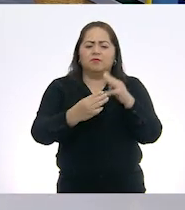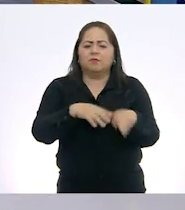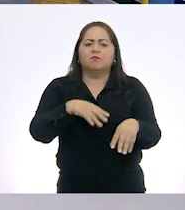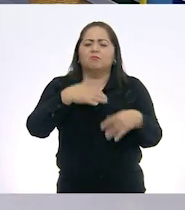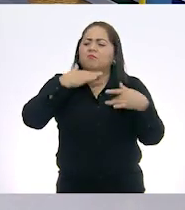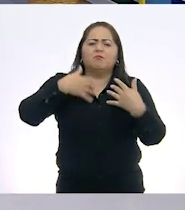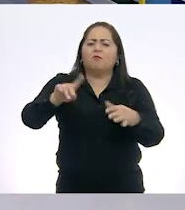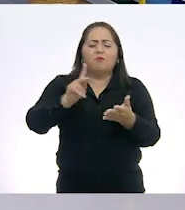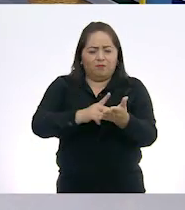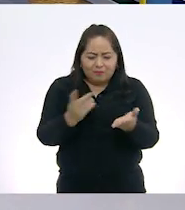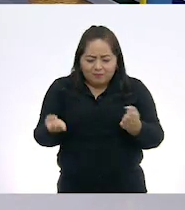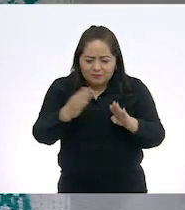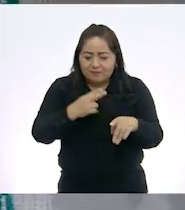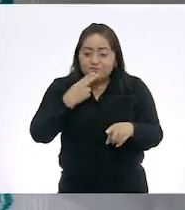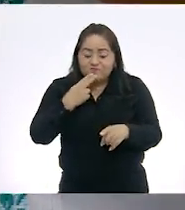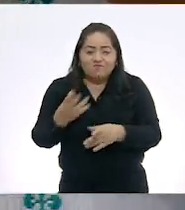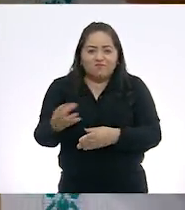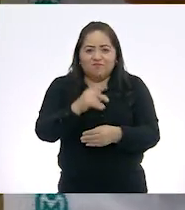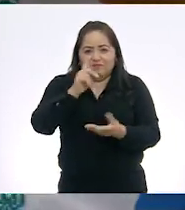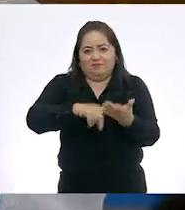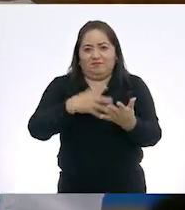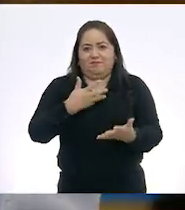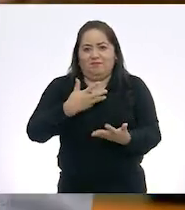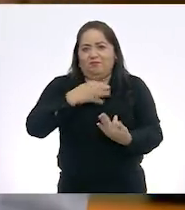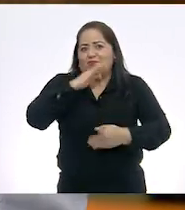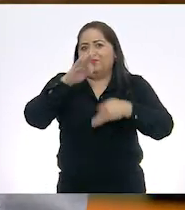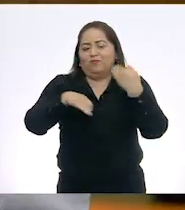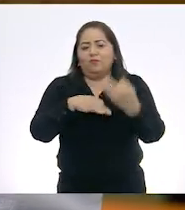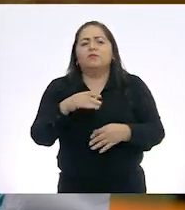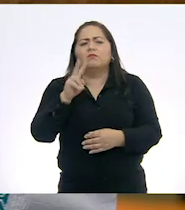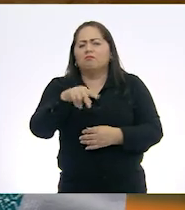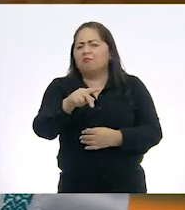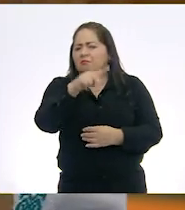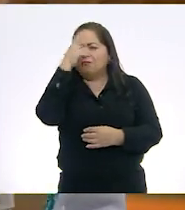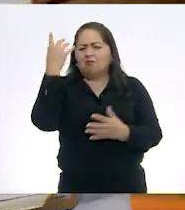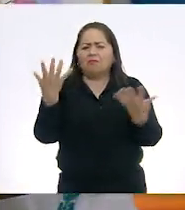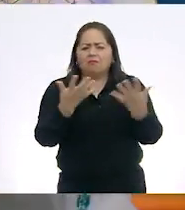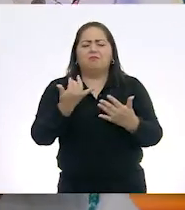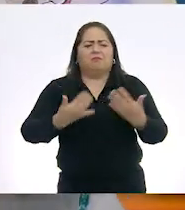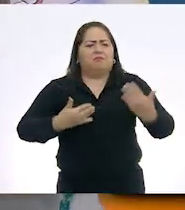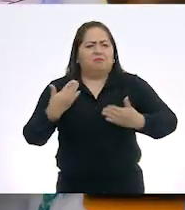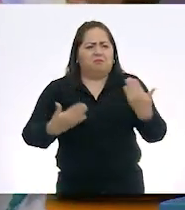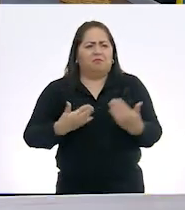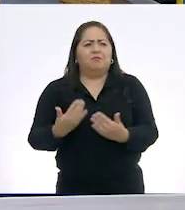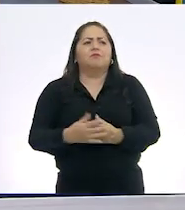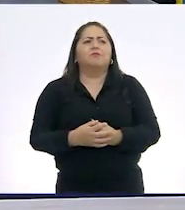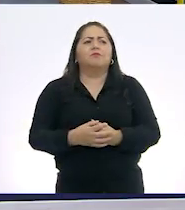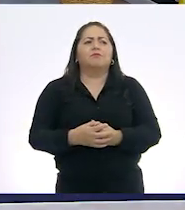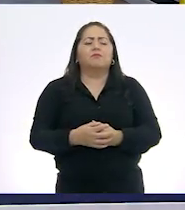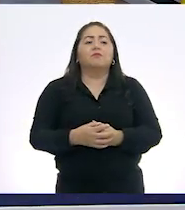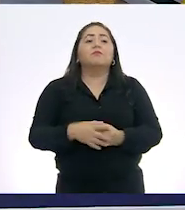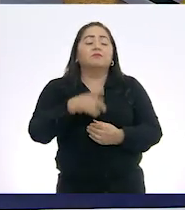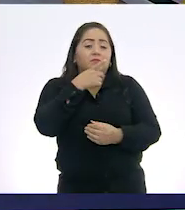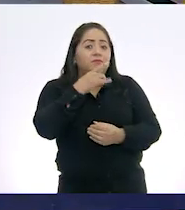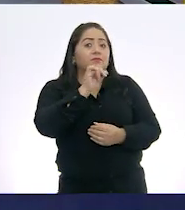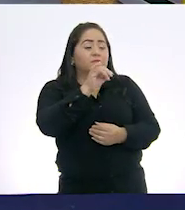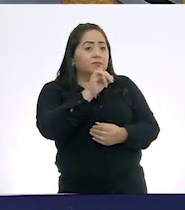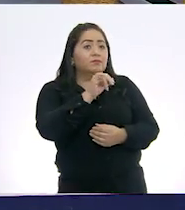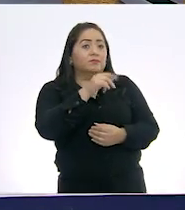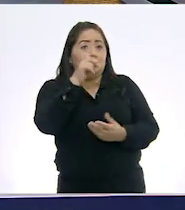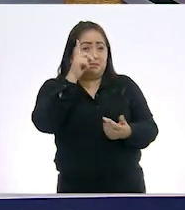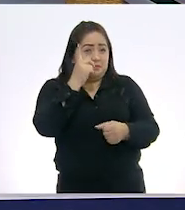y algunas cosas sencillas que tenemos en todas partes. Es fácil de hacerlos, es divertido. ¿Cómo ves, Joaquín? Sí, sí, insisto.